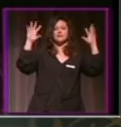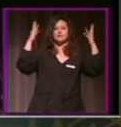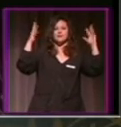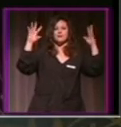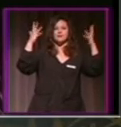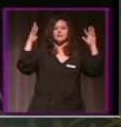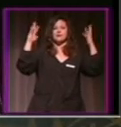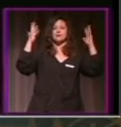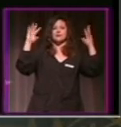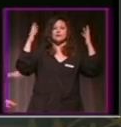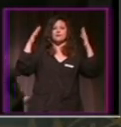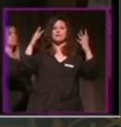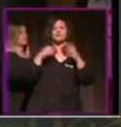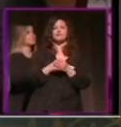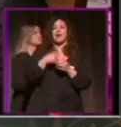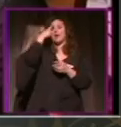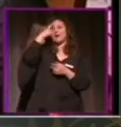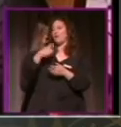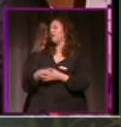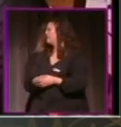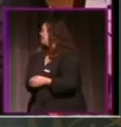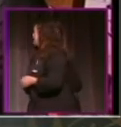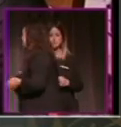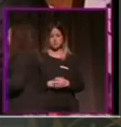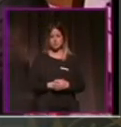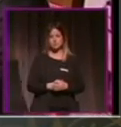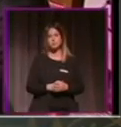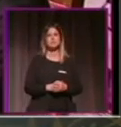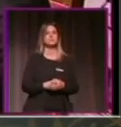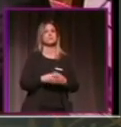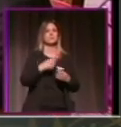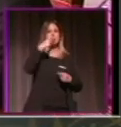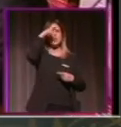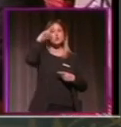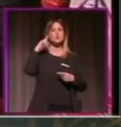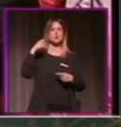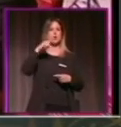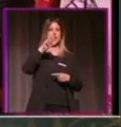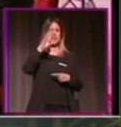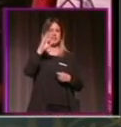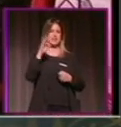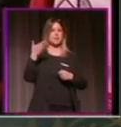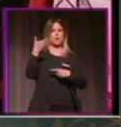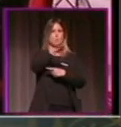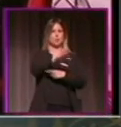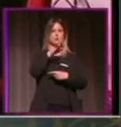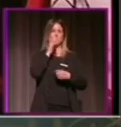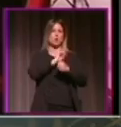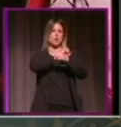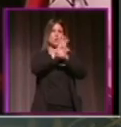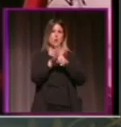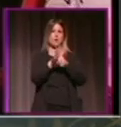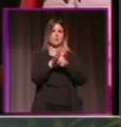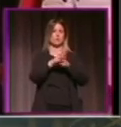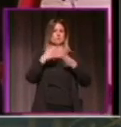y de cómo es el guión y las imágenes que lleva, sino de entrefijo dentro de la Semana Santa. Incluso, pues, muy